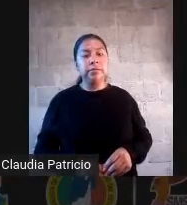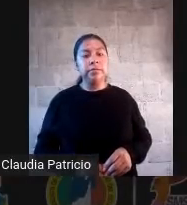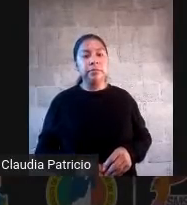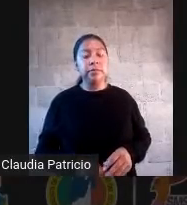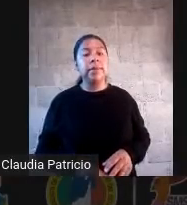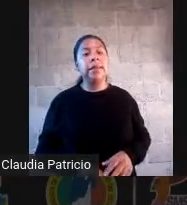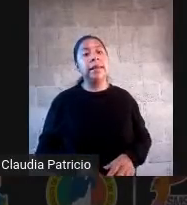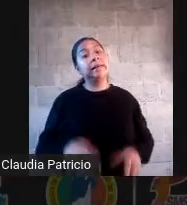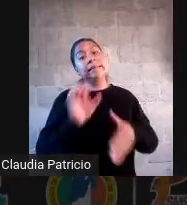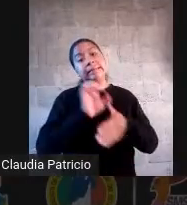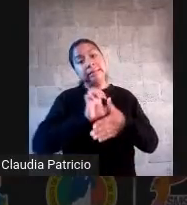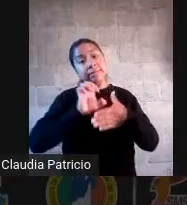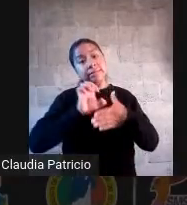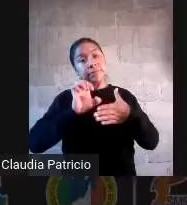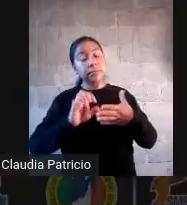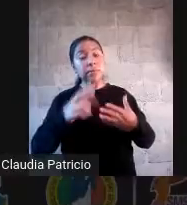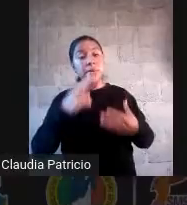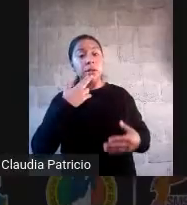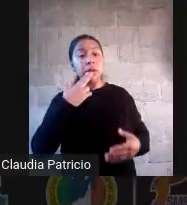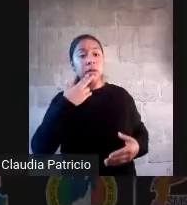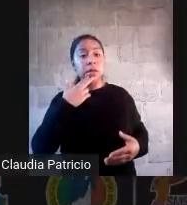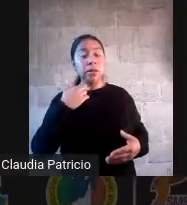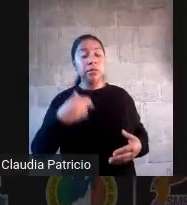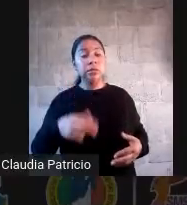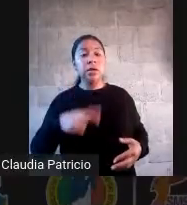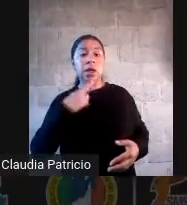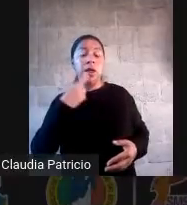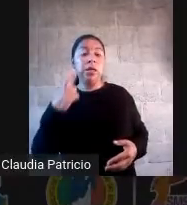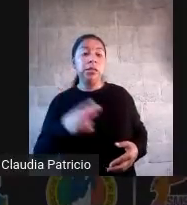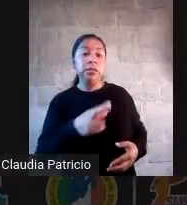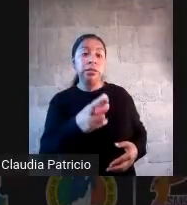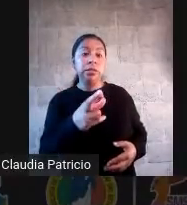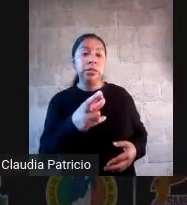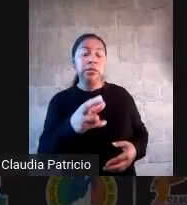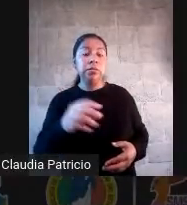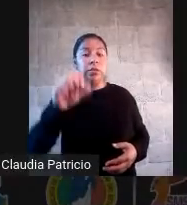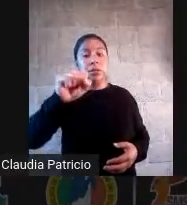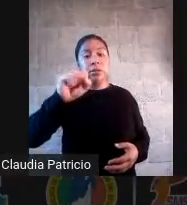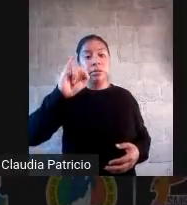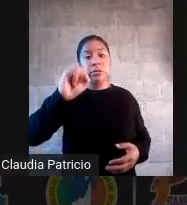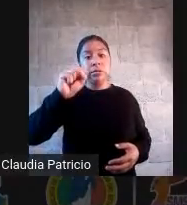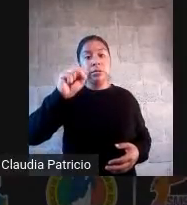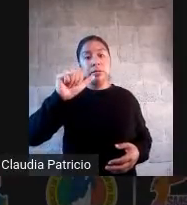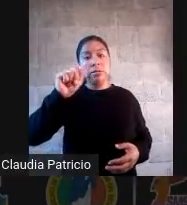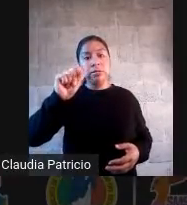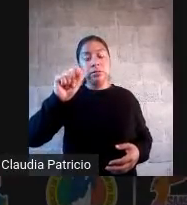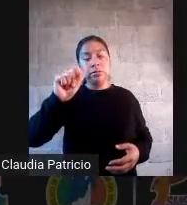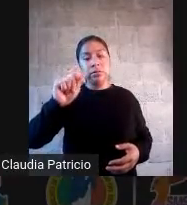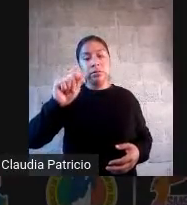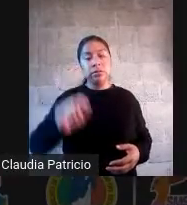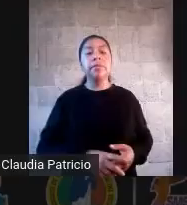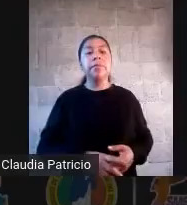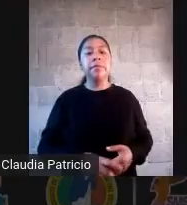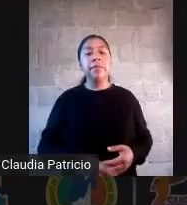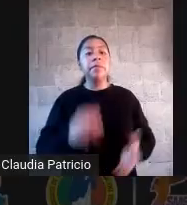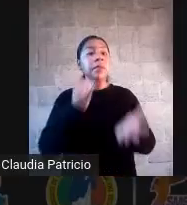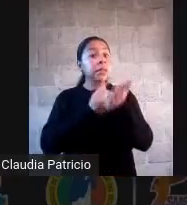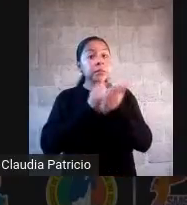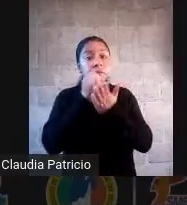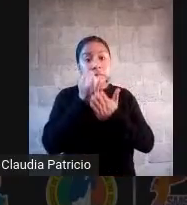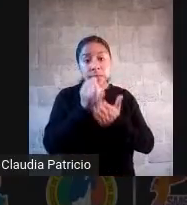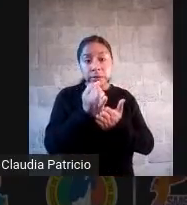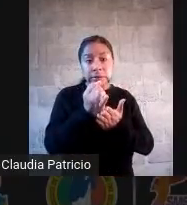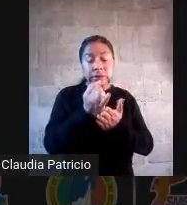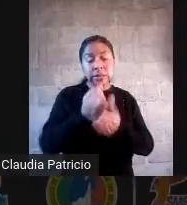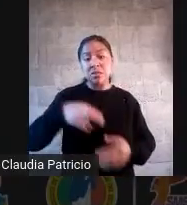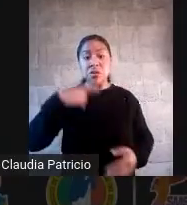obtenidos en CISAT para tomar decisiones prontas, ¿sí? Es decir,